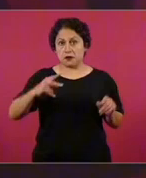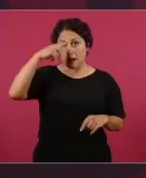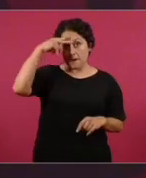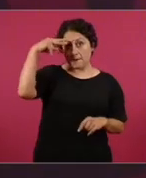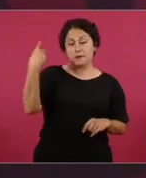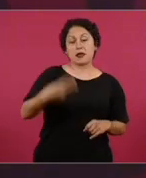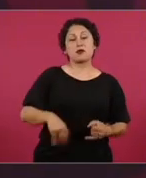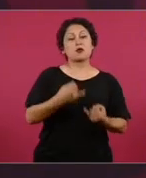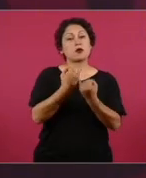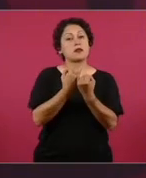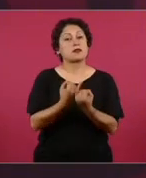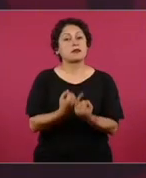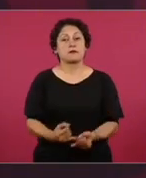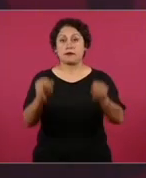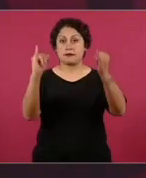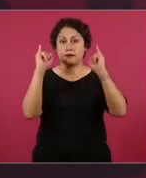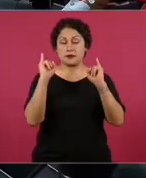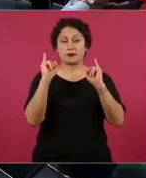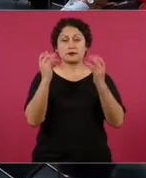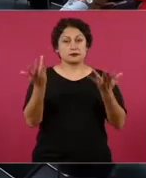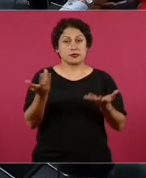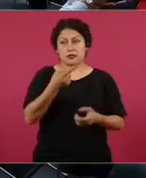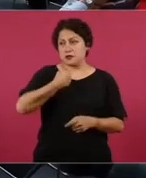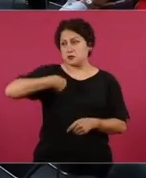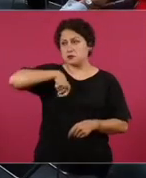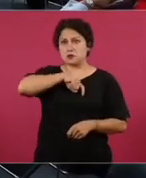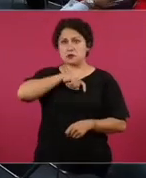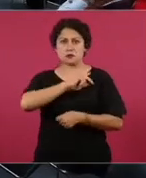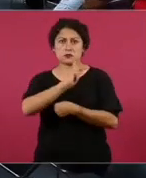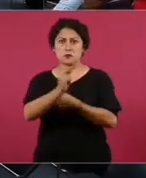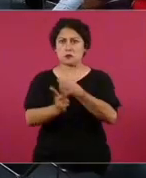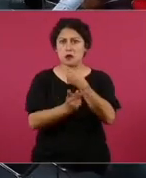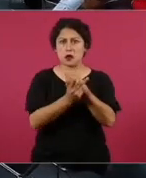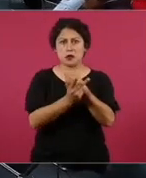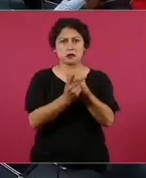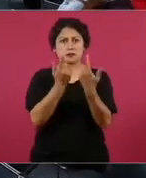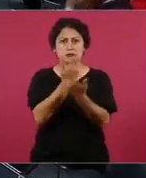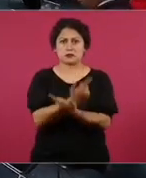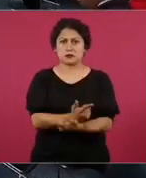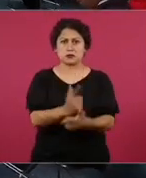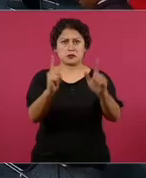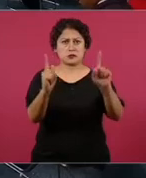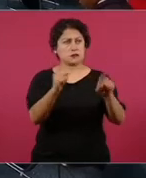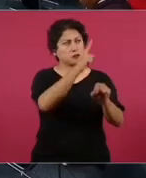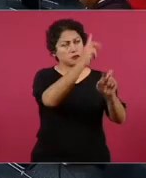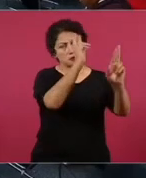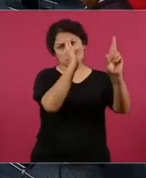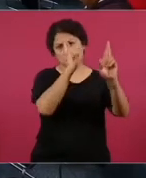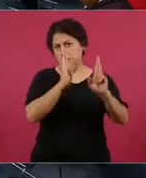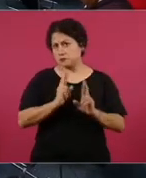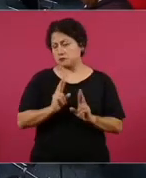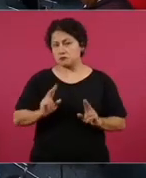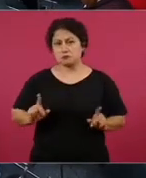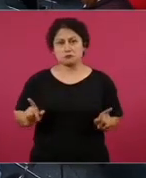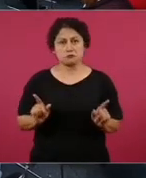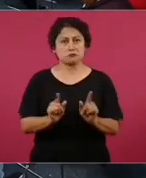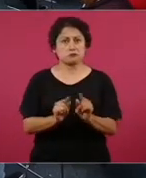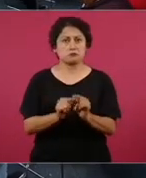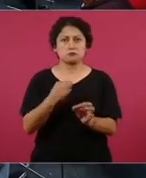México. Por parte del… De la soberanía de nuestro país. ¿Que lo diga? Sí, pero